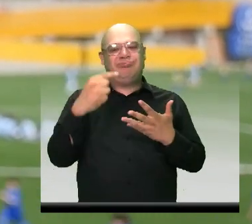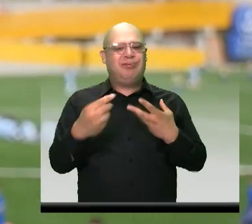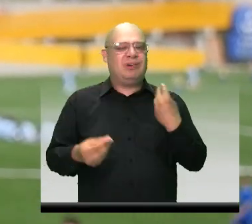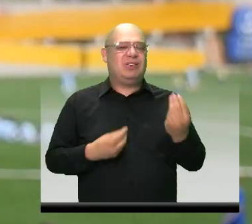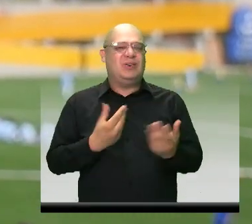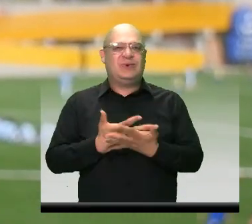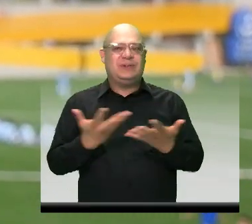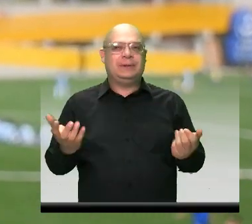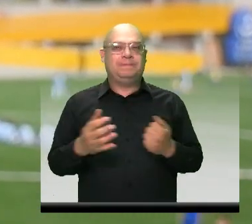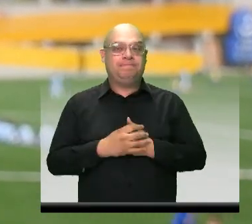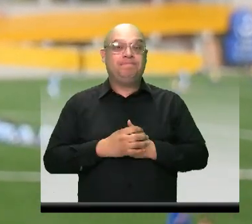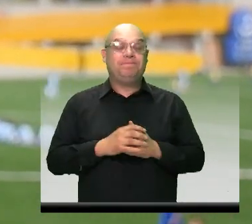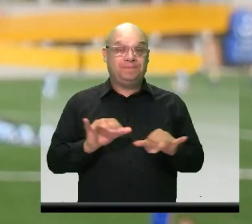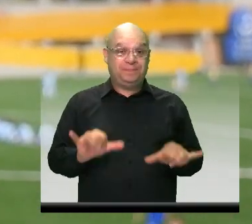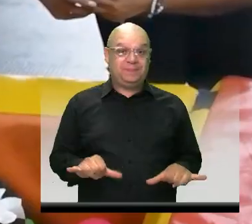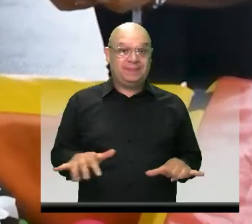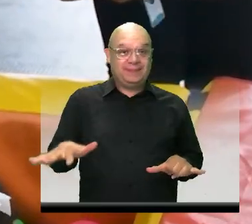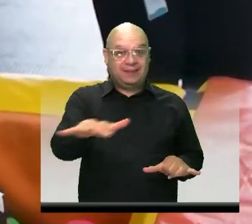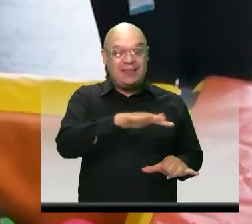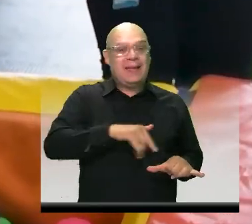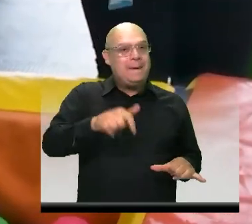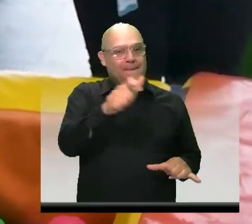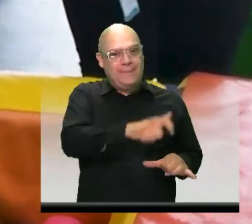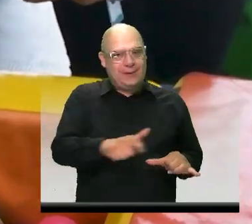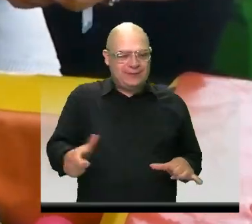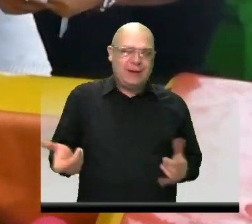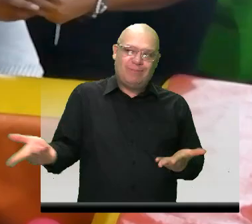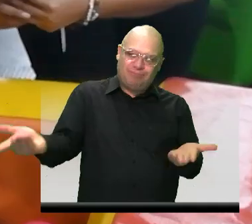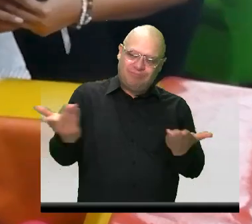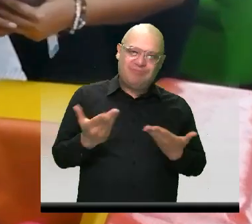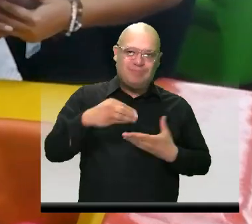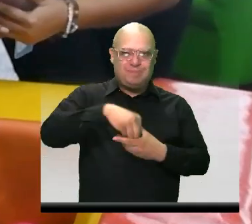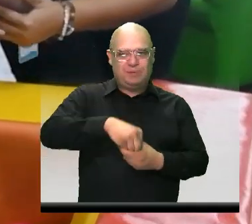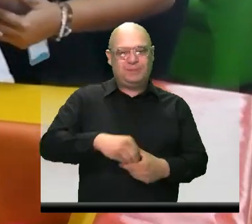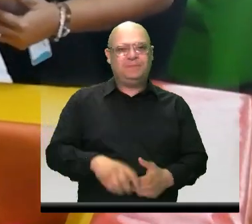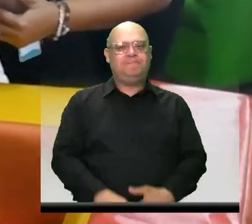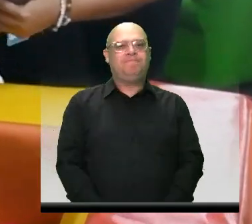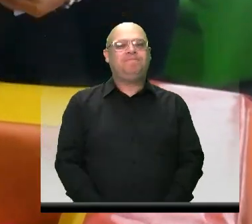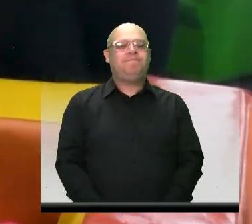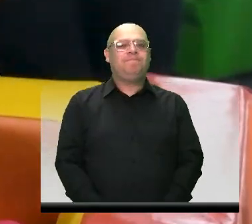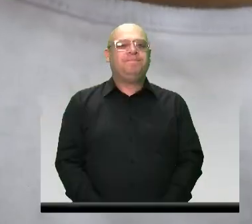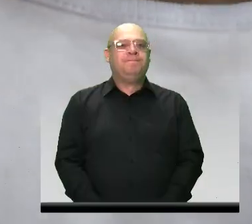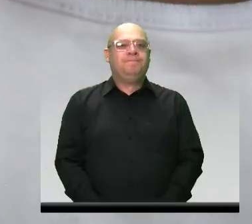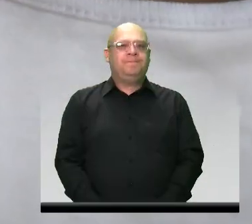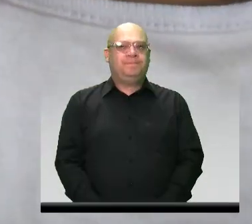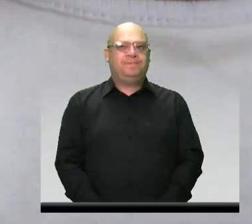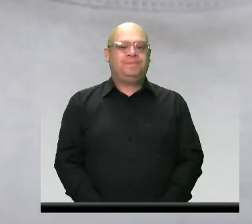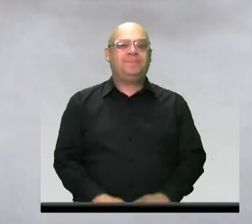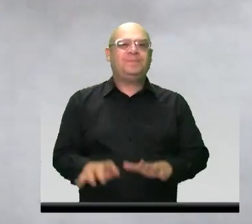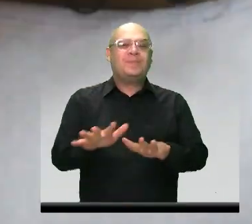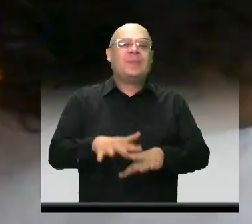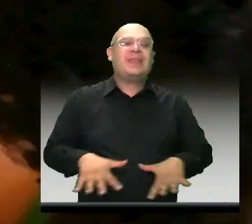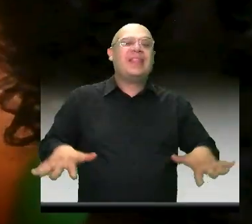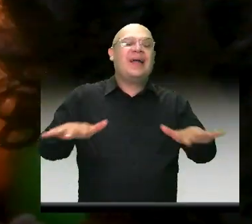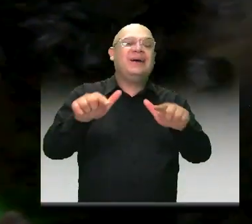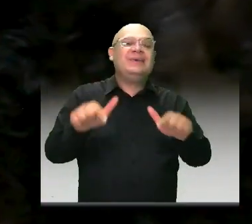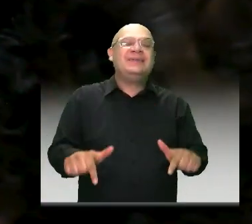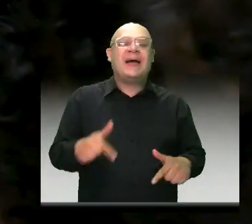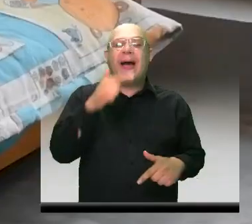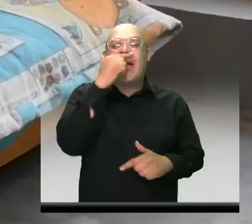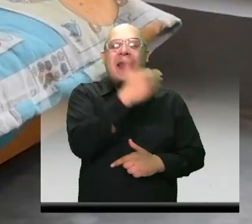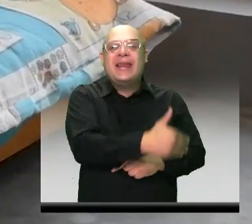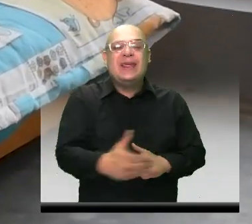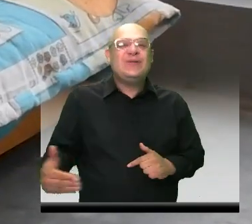estamos, un espacio de la gente y para la gente. Pero este lugar también cuenta con un espacio para los más pequeños,